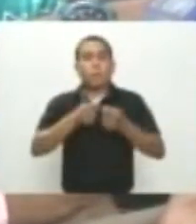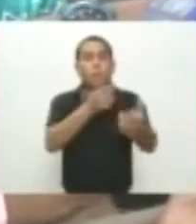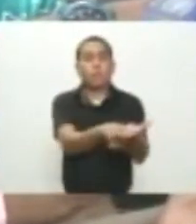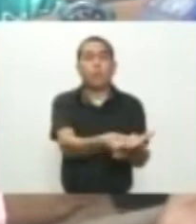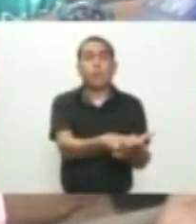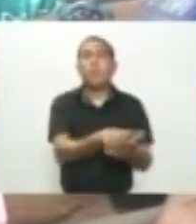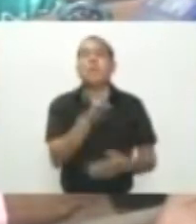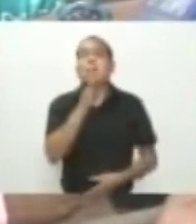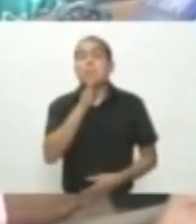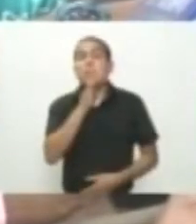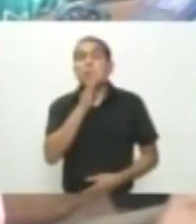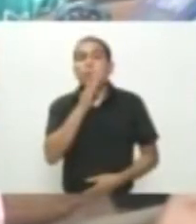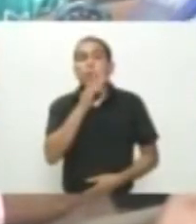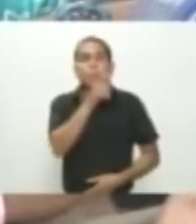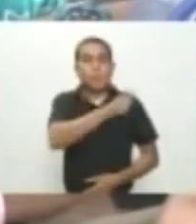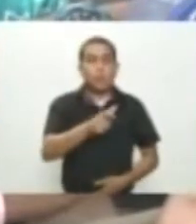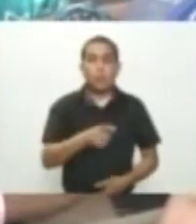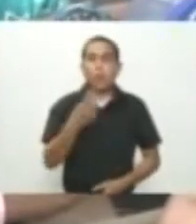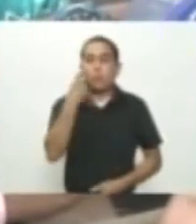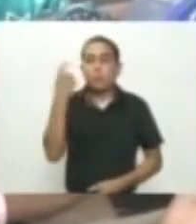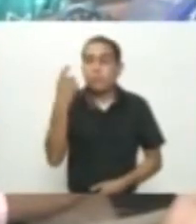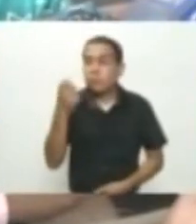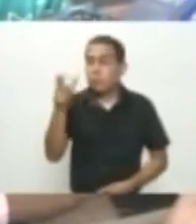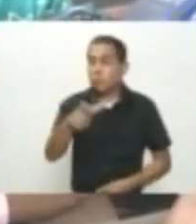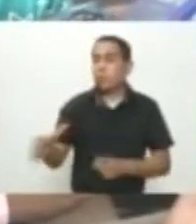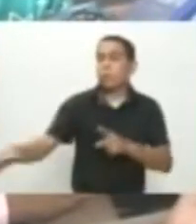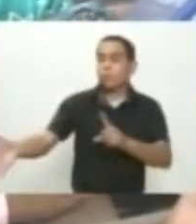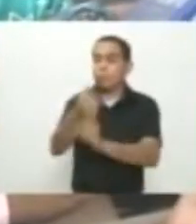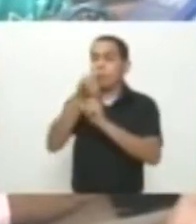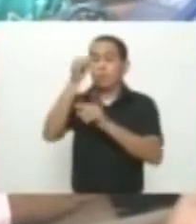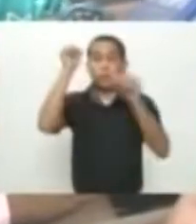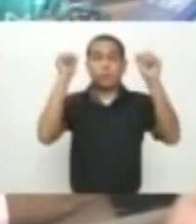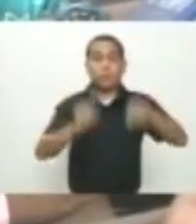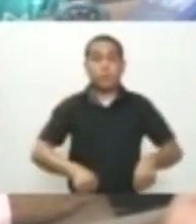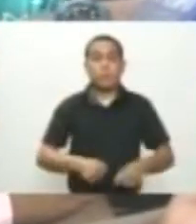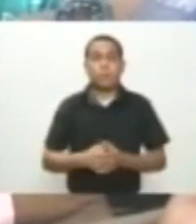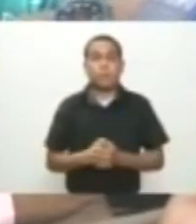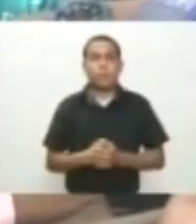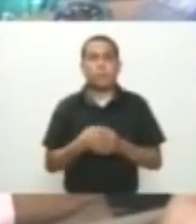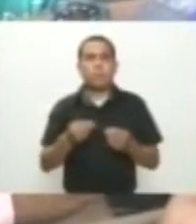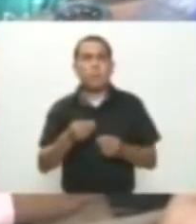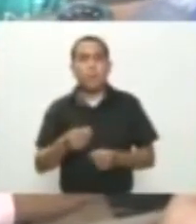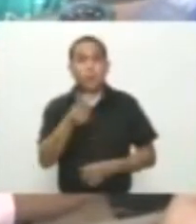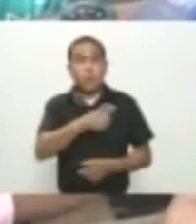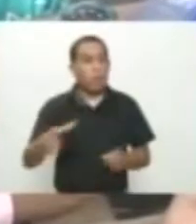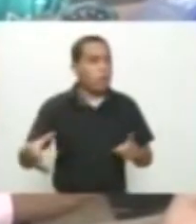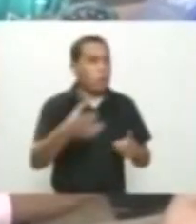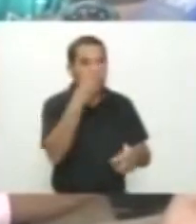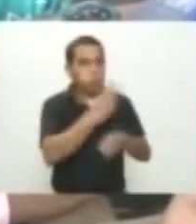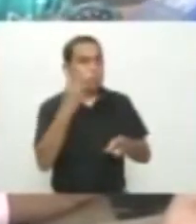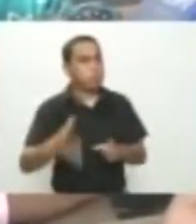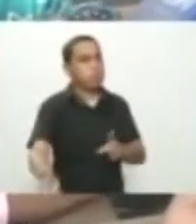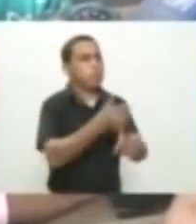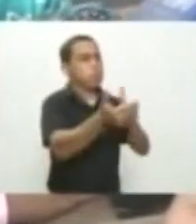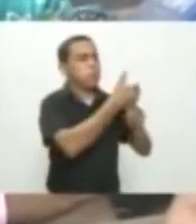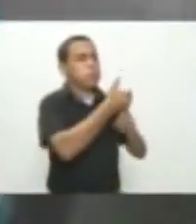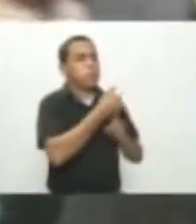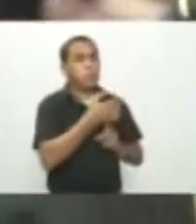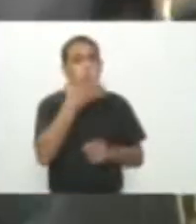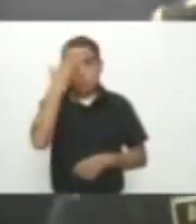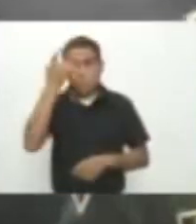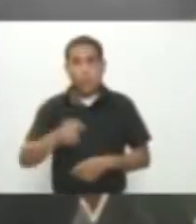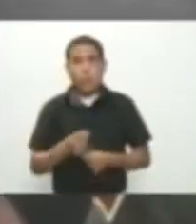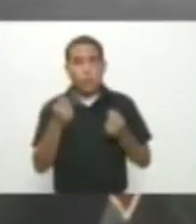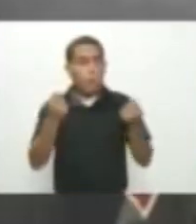para el que nos brinde información o las personas que nos brinden información para que ven con la captura de este individuo esto no puede quedar